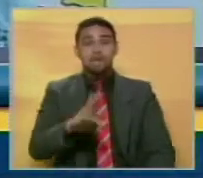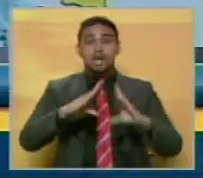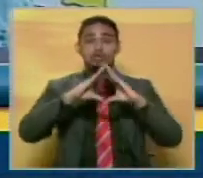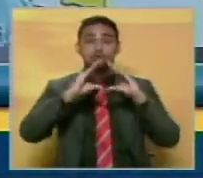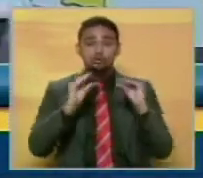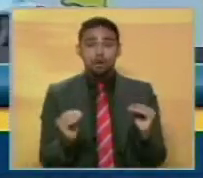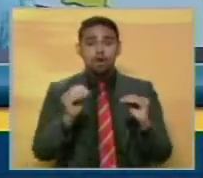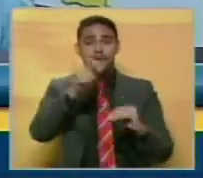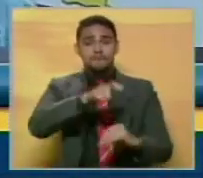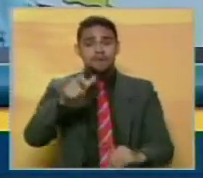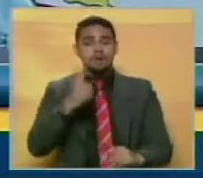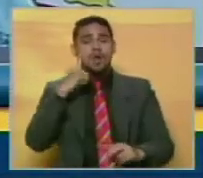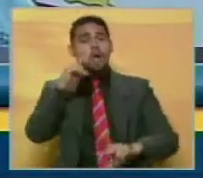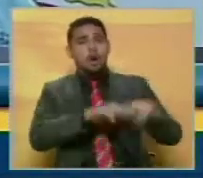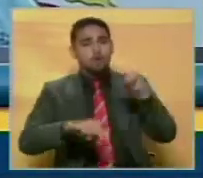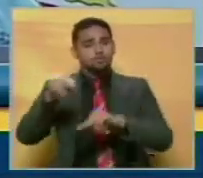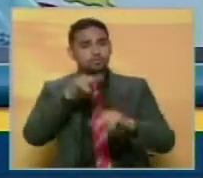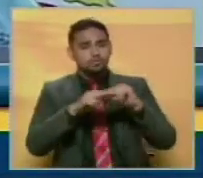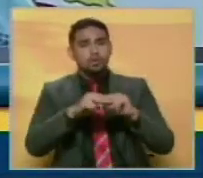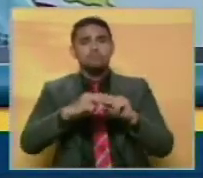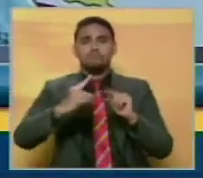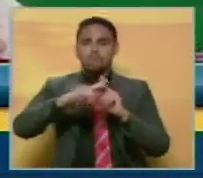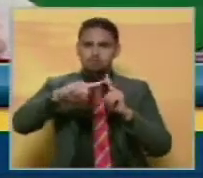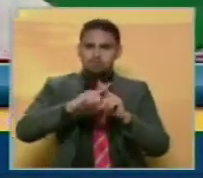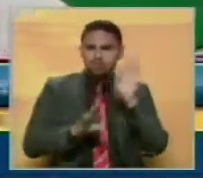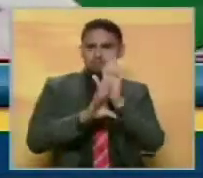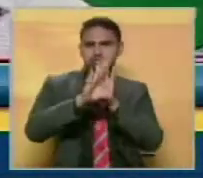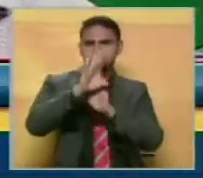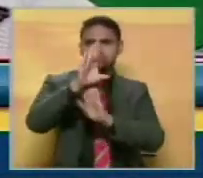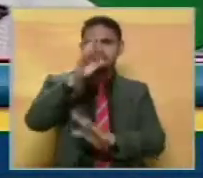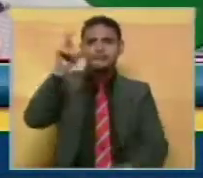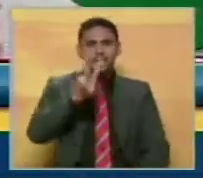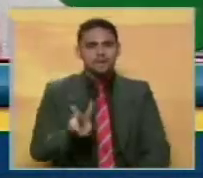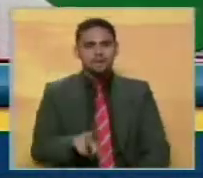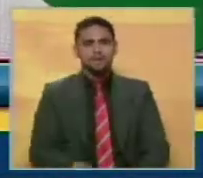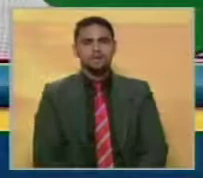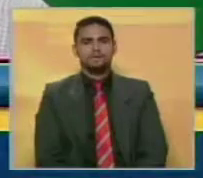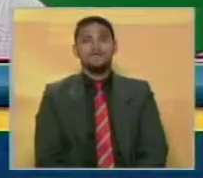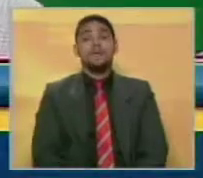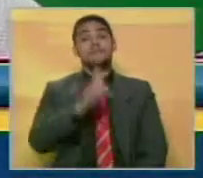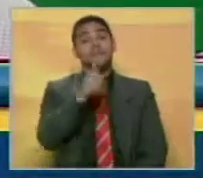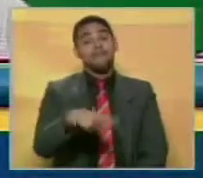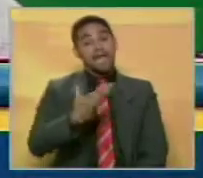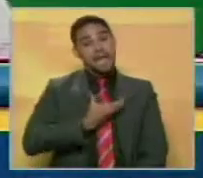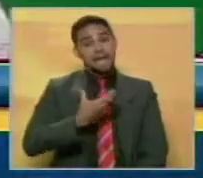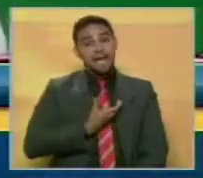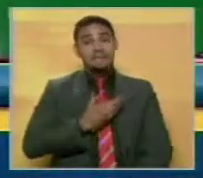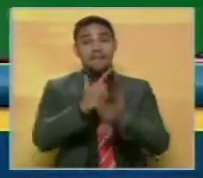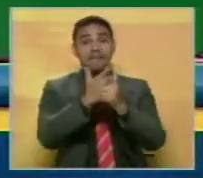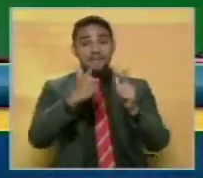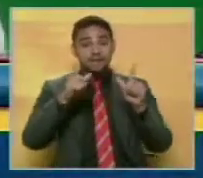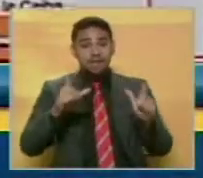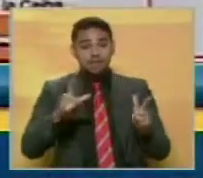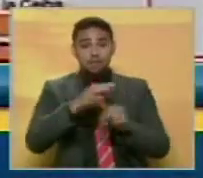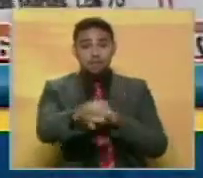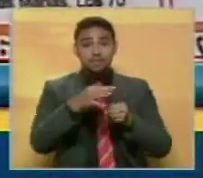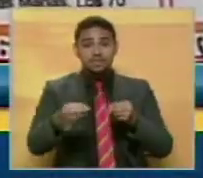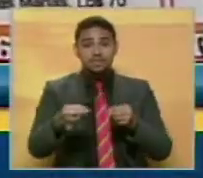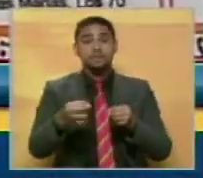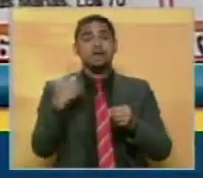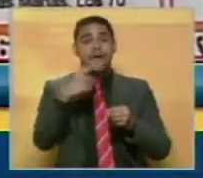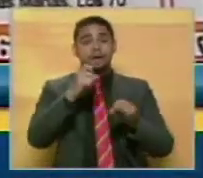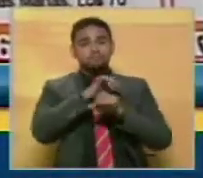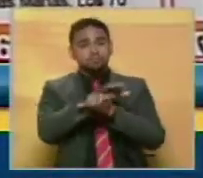los ciudadanos a construir en positivo la Venezuela. Por su parte, alcalde del municipio Libertador, Jorge Rodríguez, aseguró que se